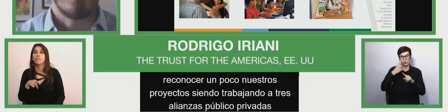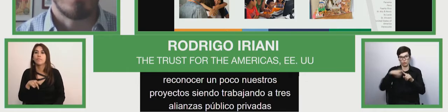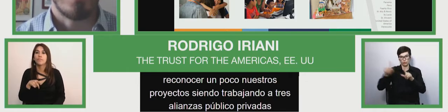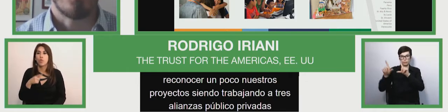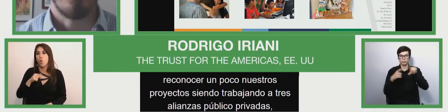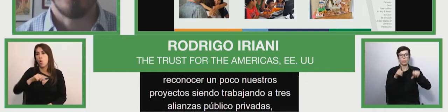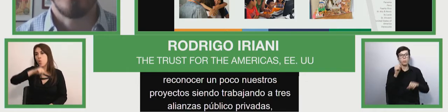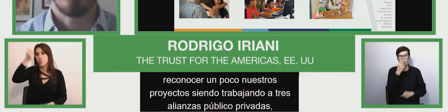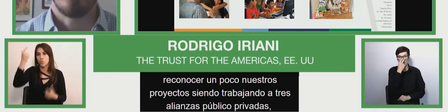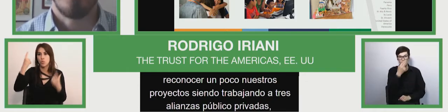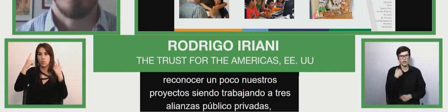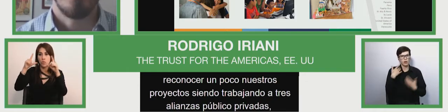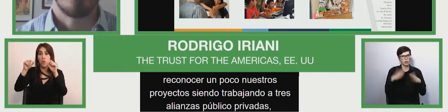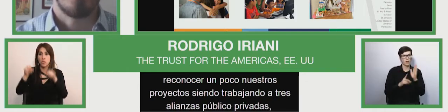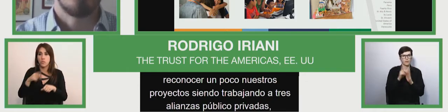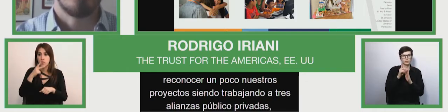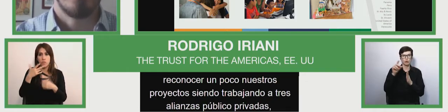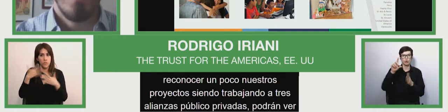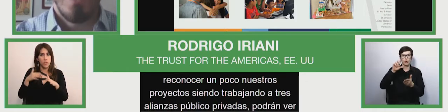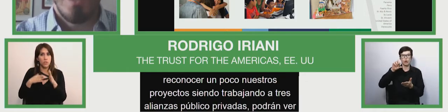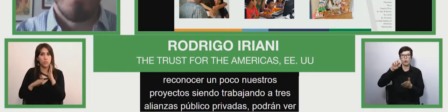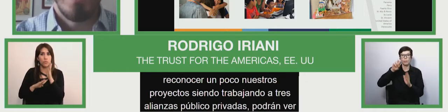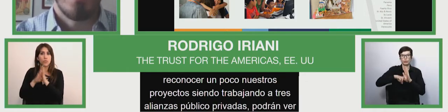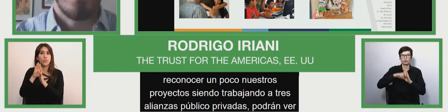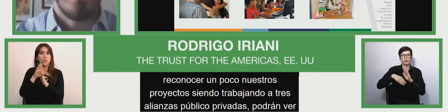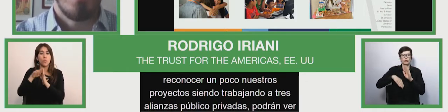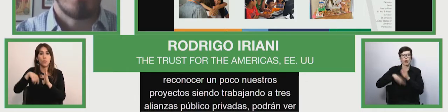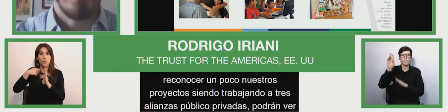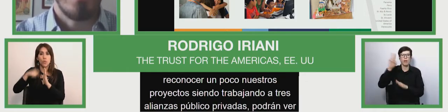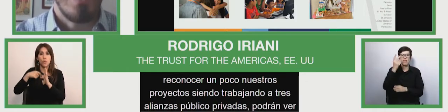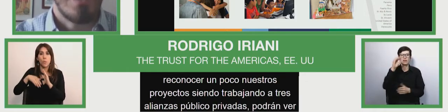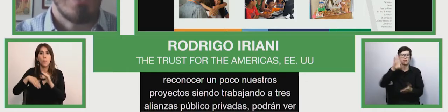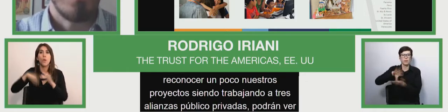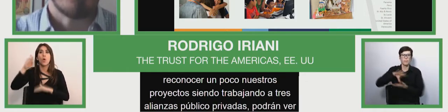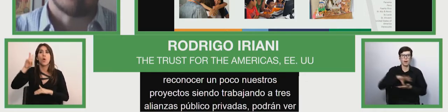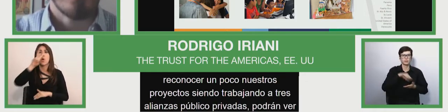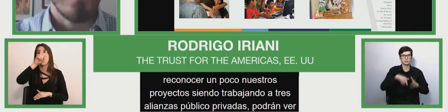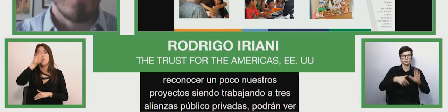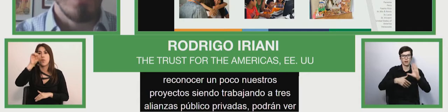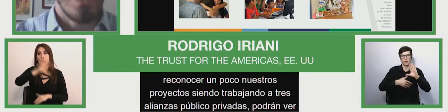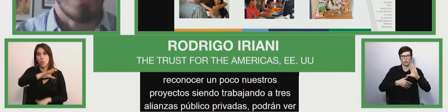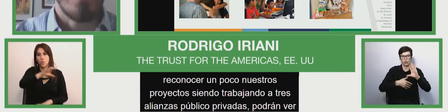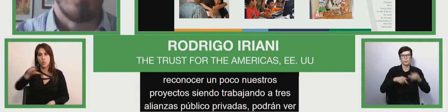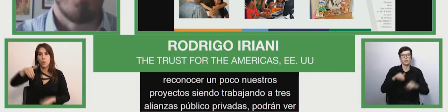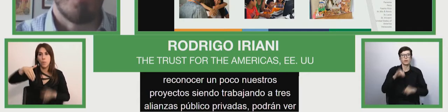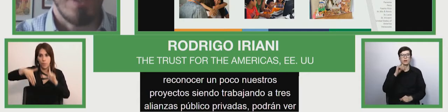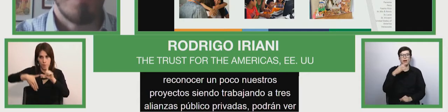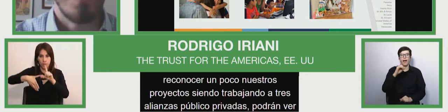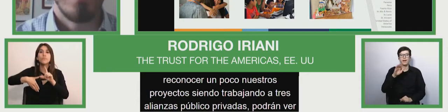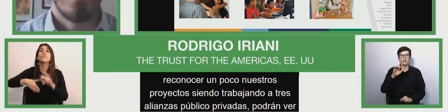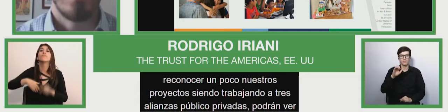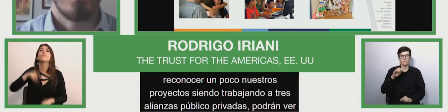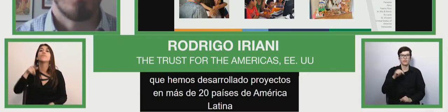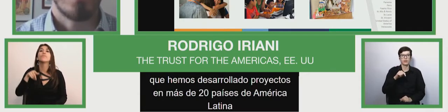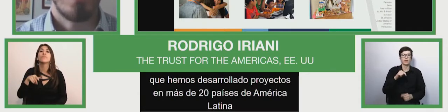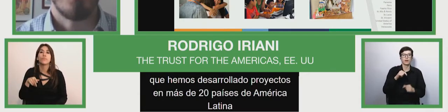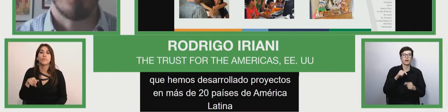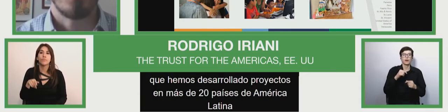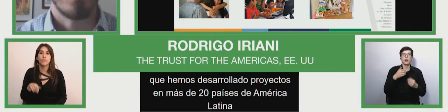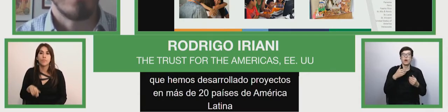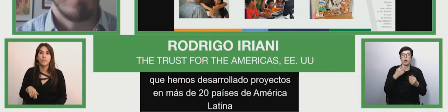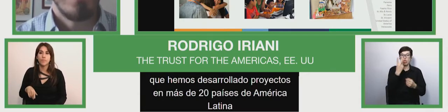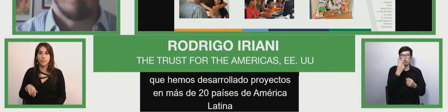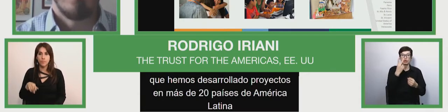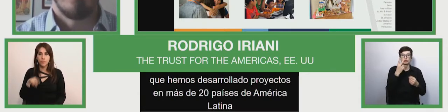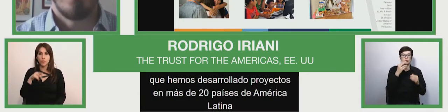hemos desarrollado proyectos en más de 20 países en América Latina y el Caribe a través de dos programas que se encuentran en la